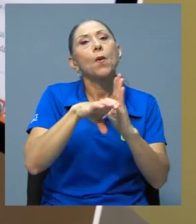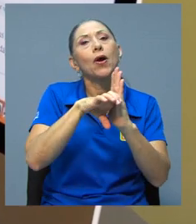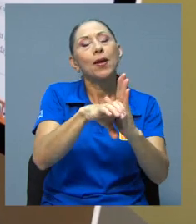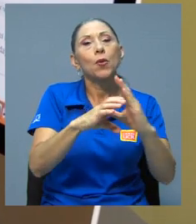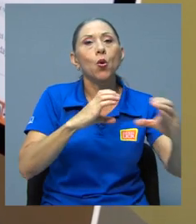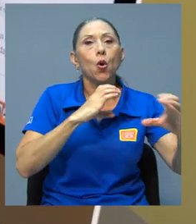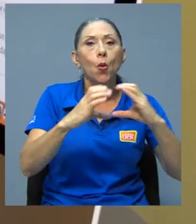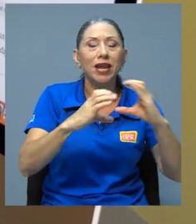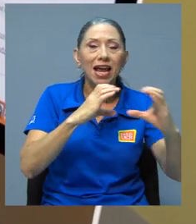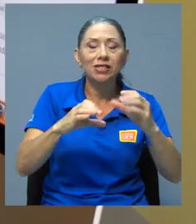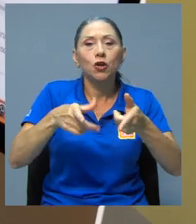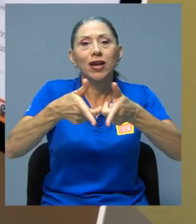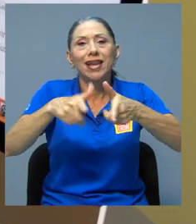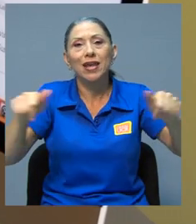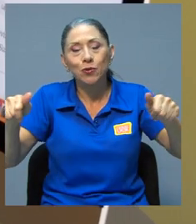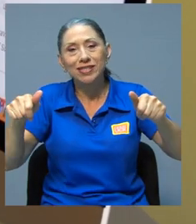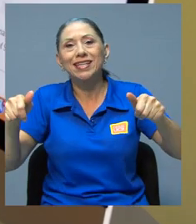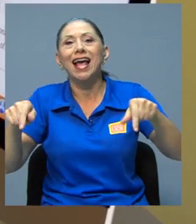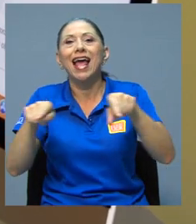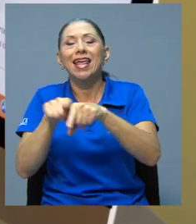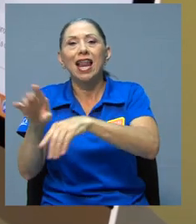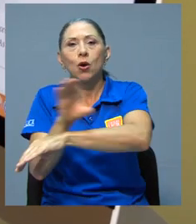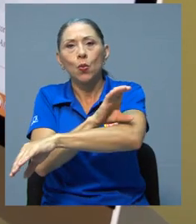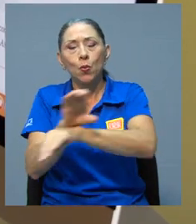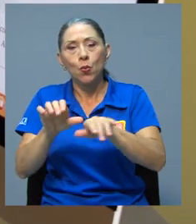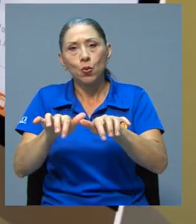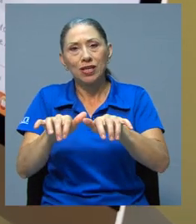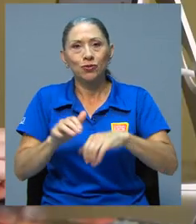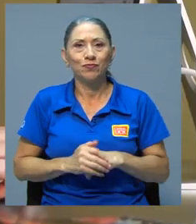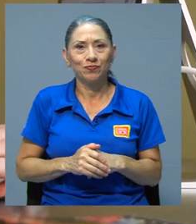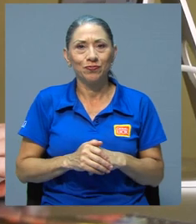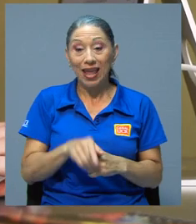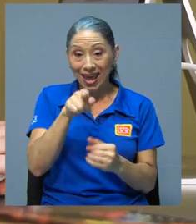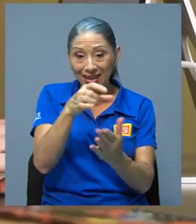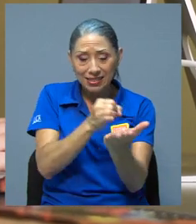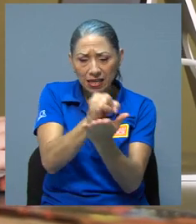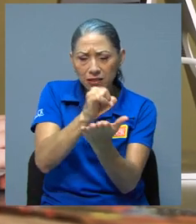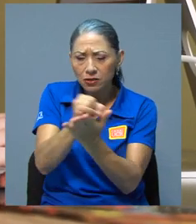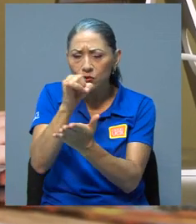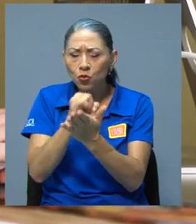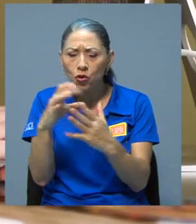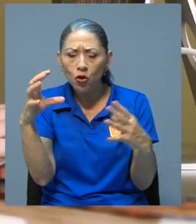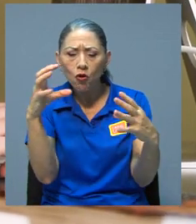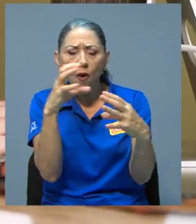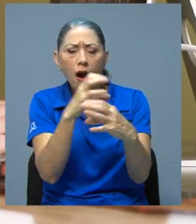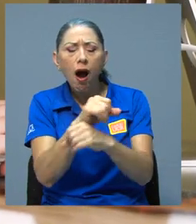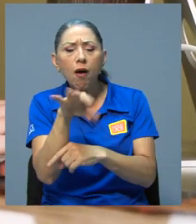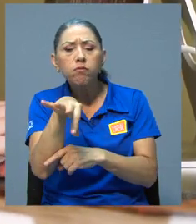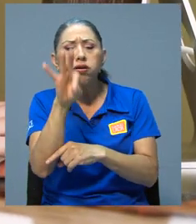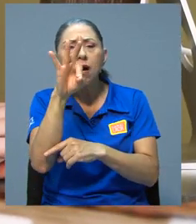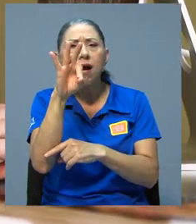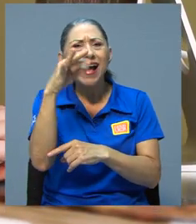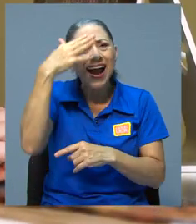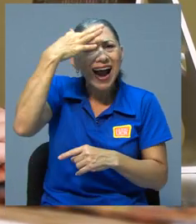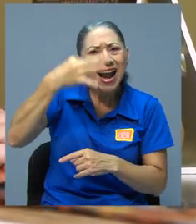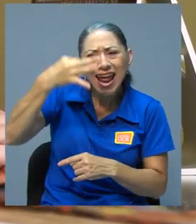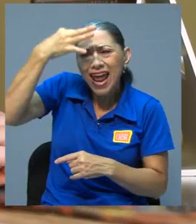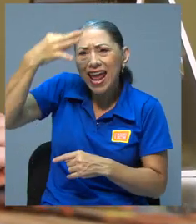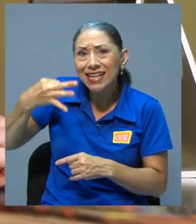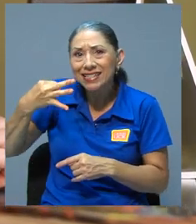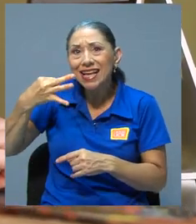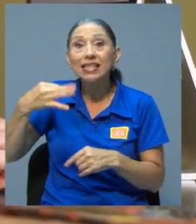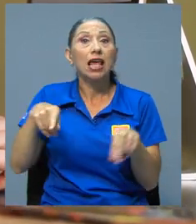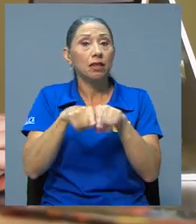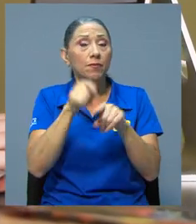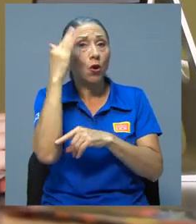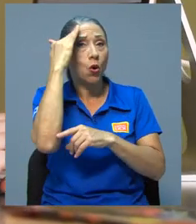como la comunicación, la lingüística y la computación. El estudio permite encontrar creencias y conocimientos